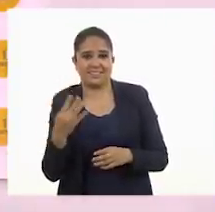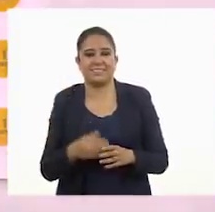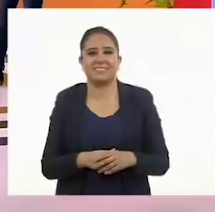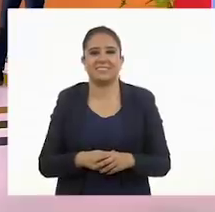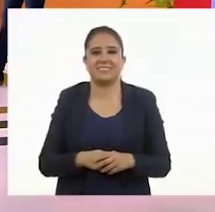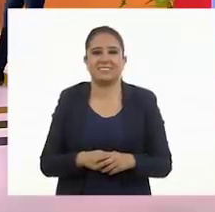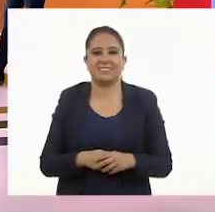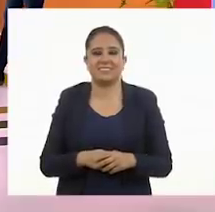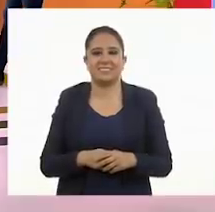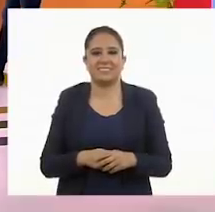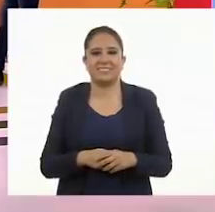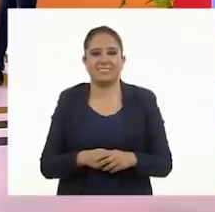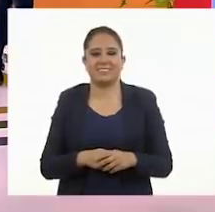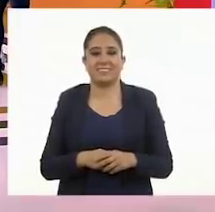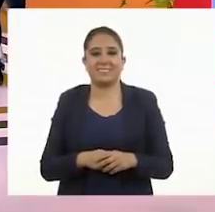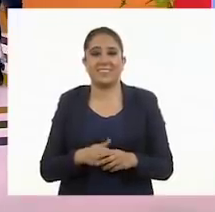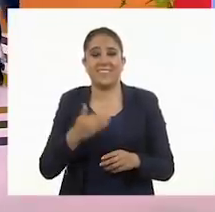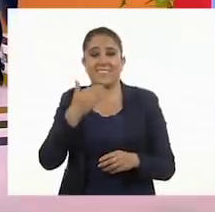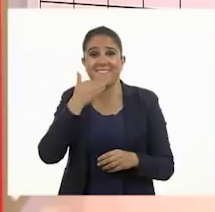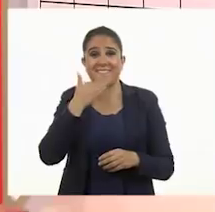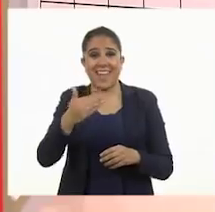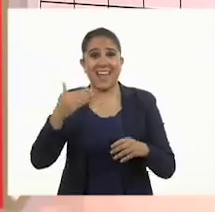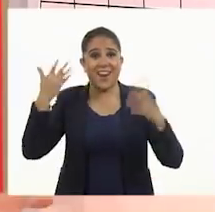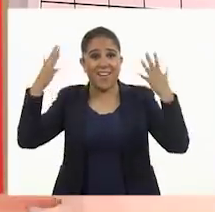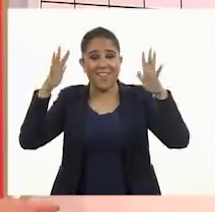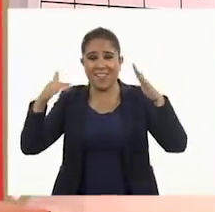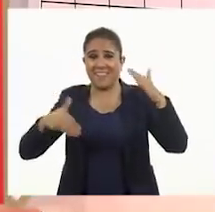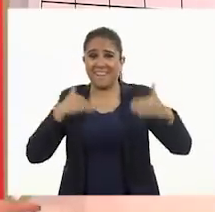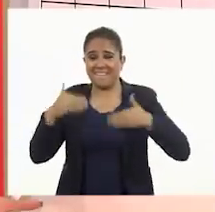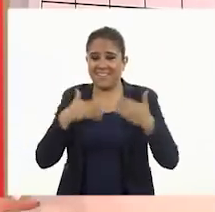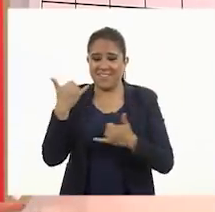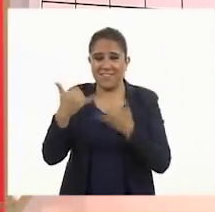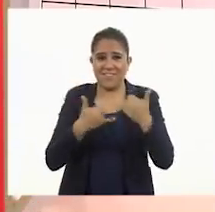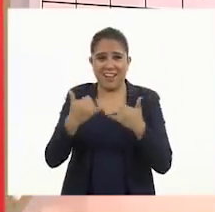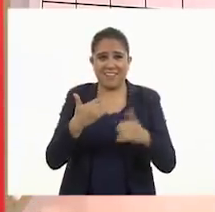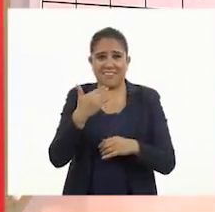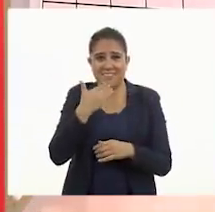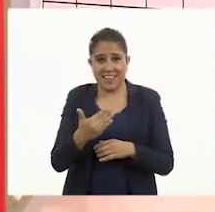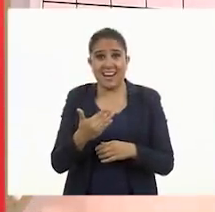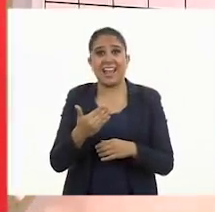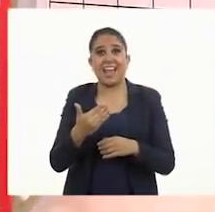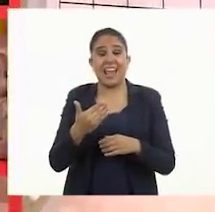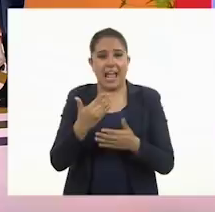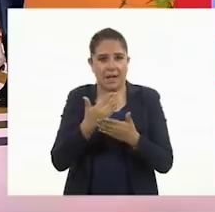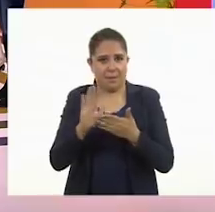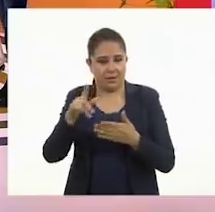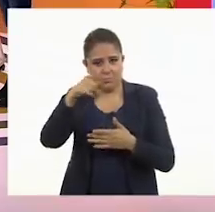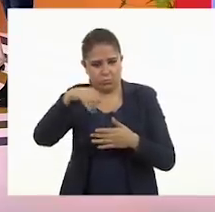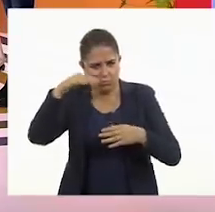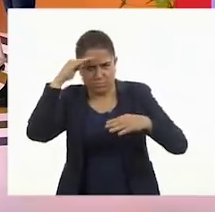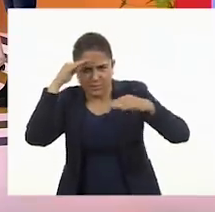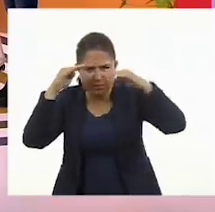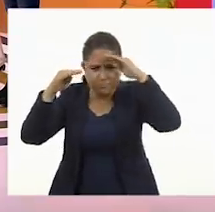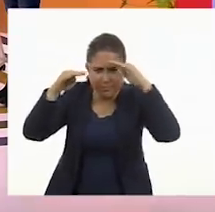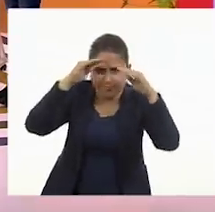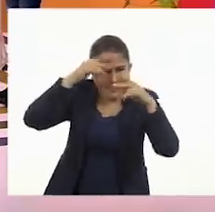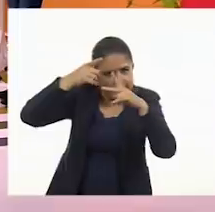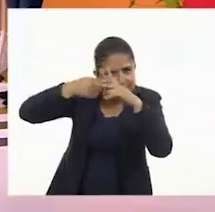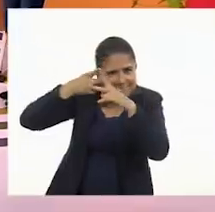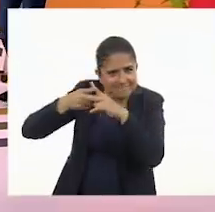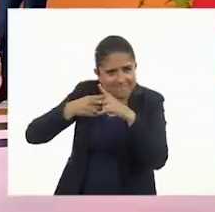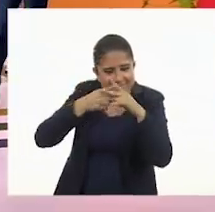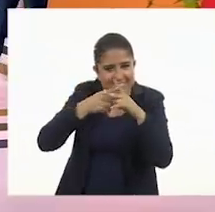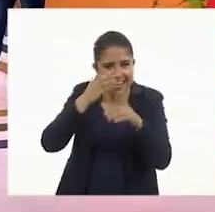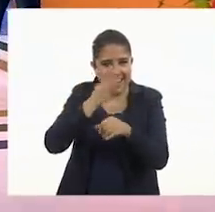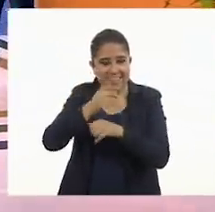¡Cuatro! ¡Ay, muy bien! ¡Qué divertido es este juego, ¿verdad? Además, nos permite pensar y ahorita ya